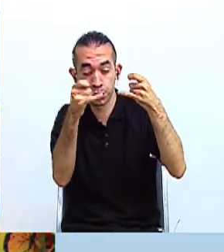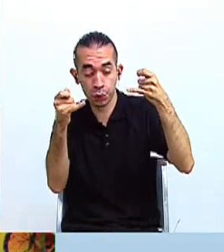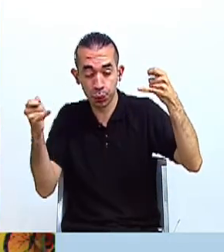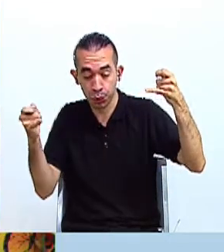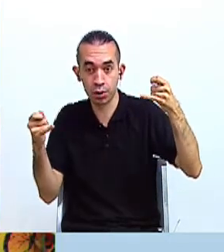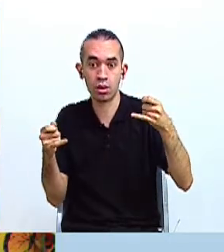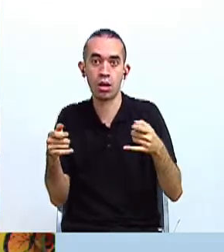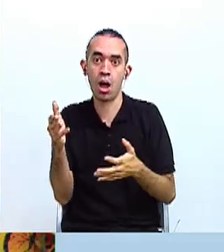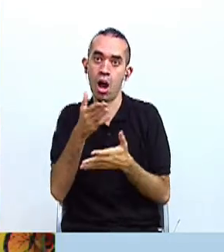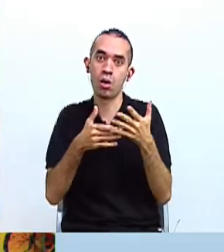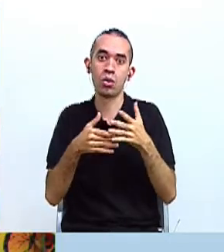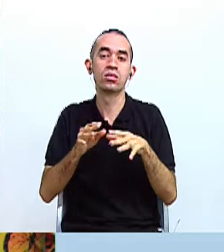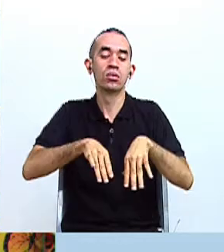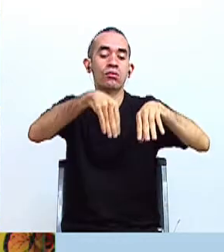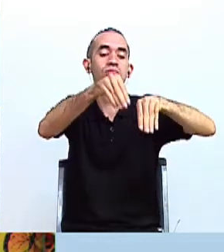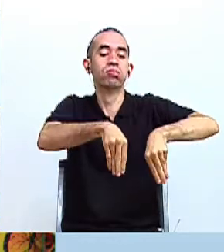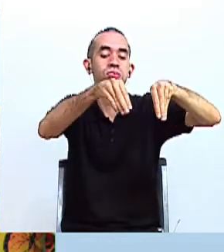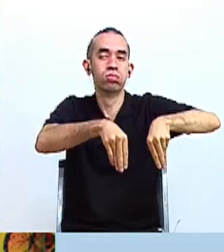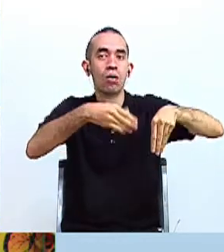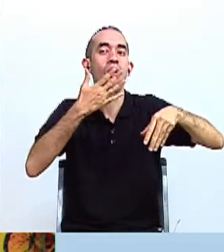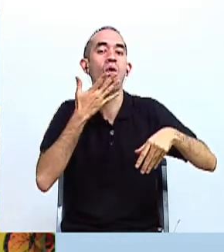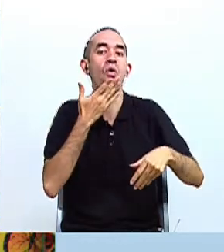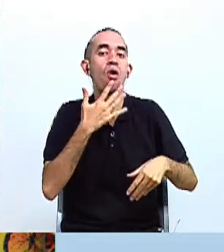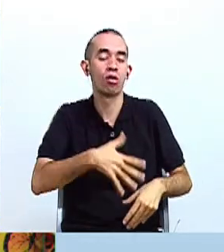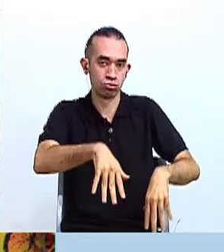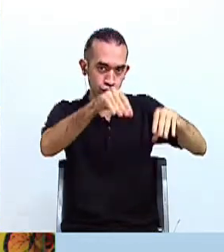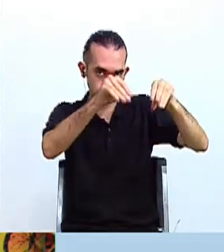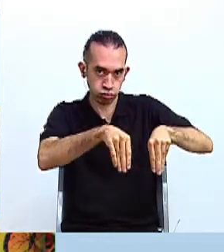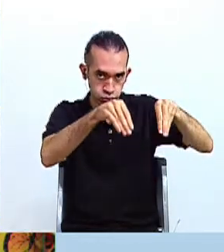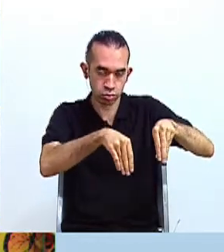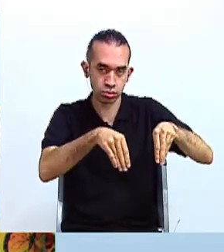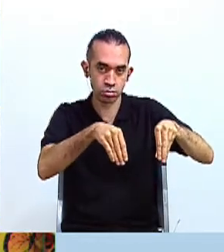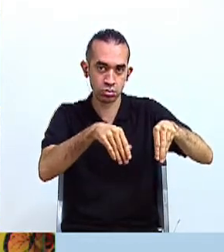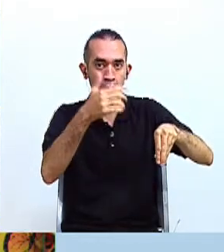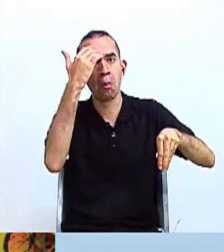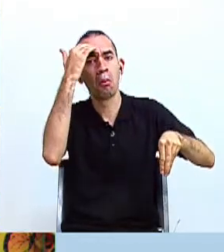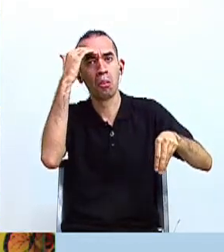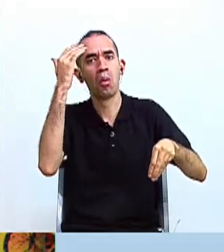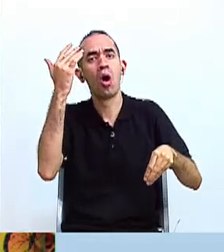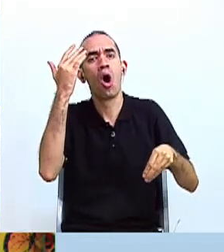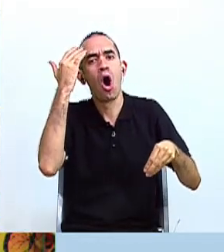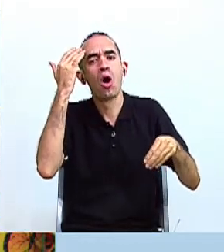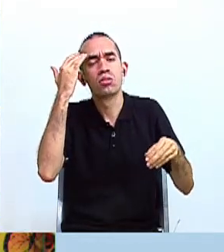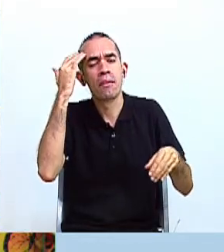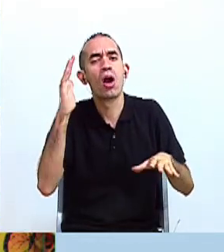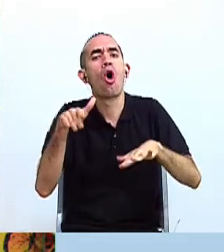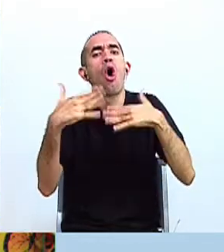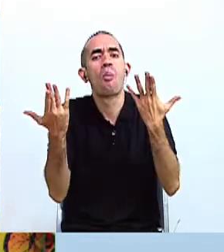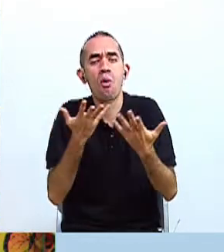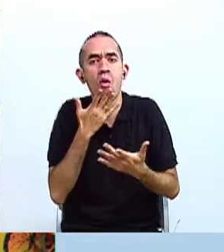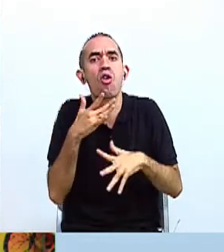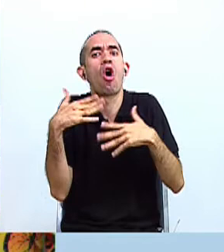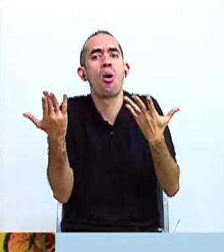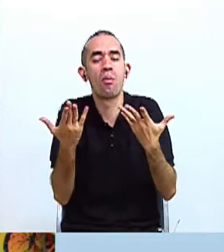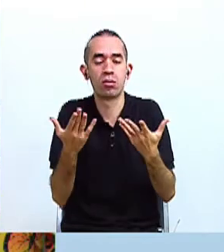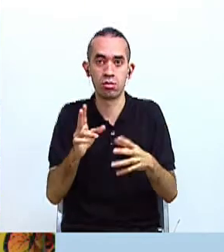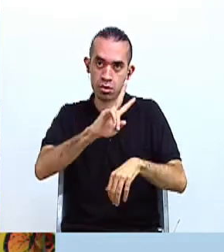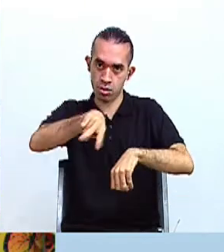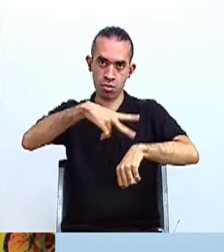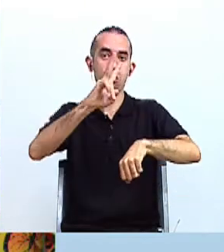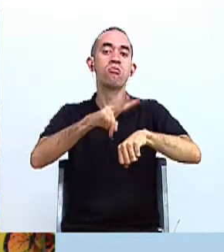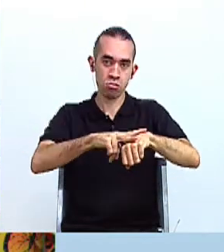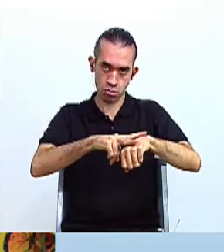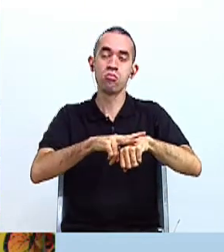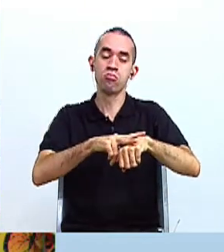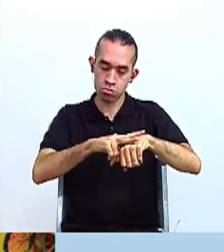eran finamente teñidas. Precisamente, y hablando de los tintes, tenemos que destacar que los tintes eran tintes naturales,